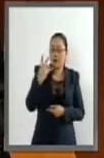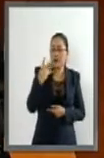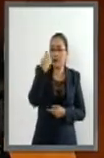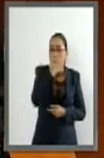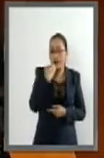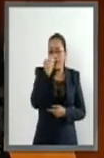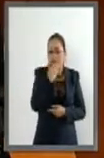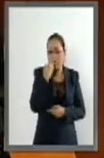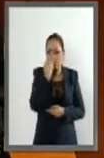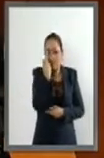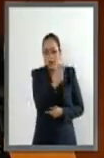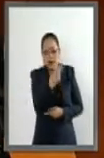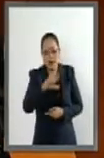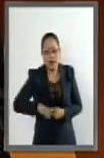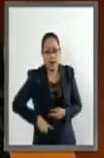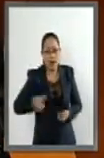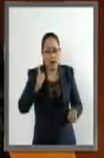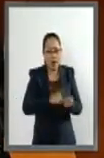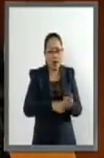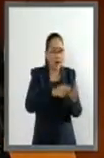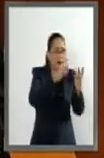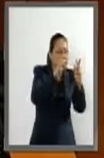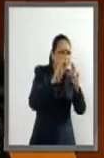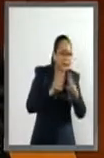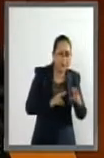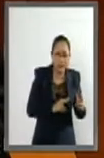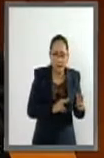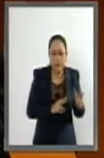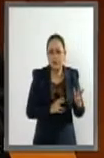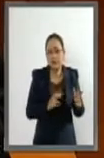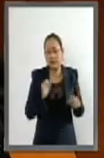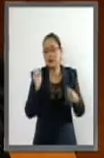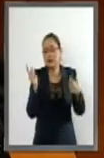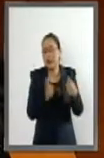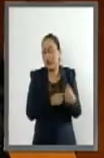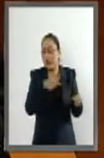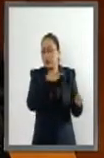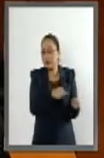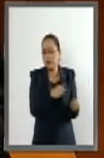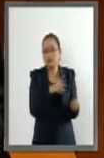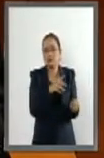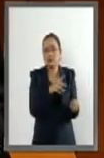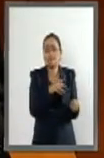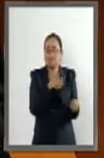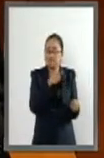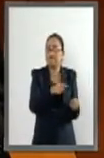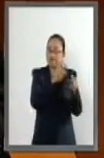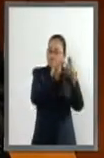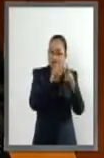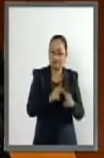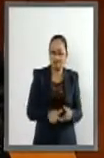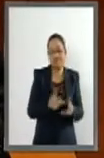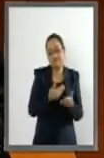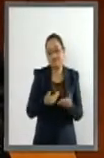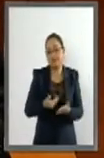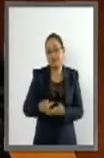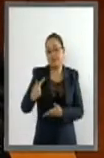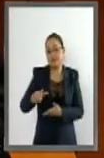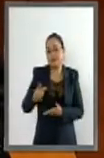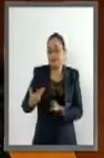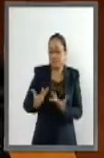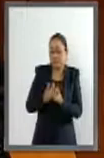públicas con daño en su infraestructura, están afectadas, siendo ya